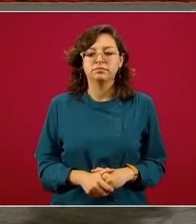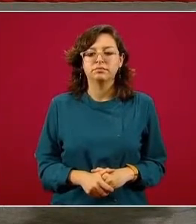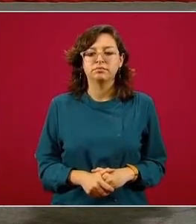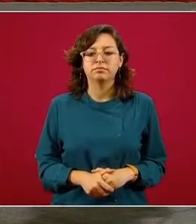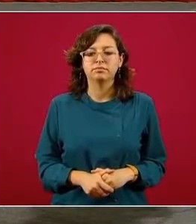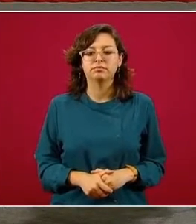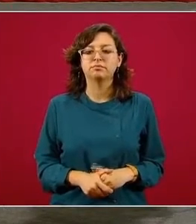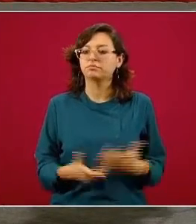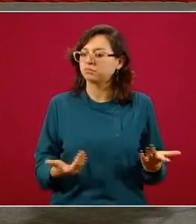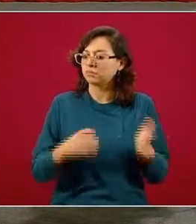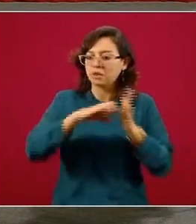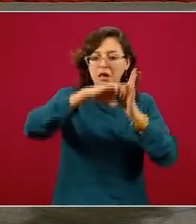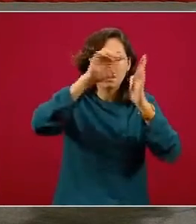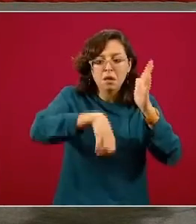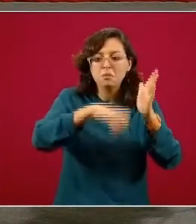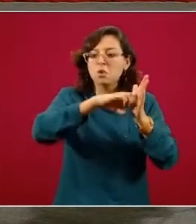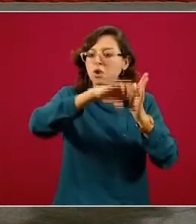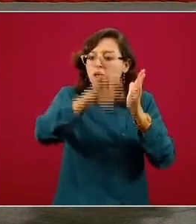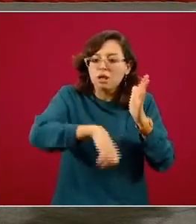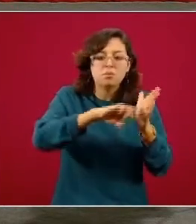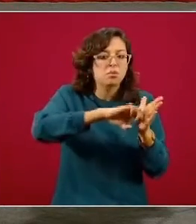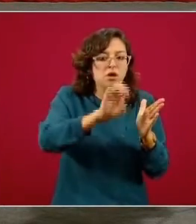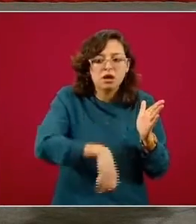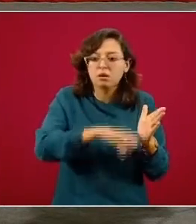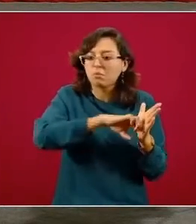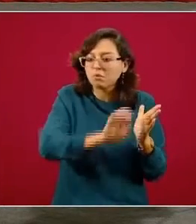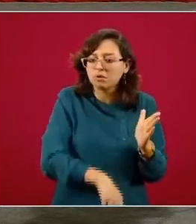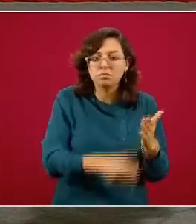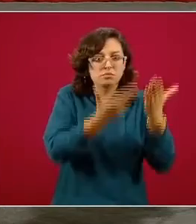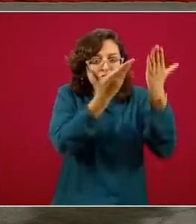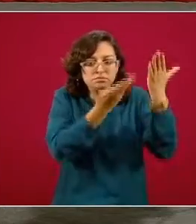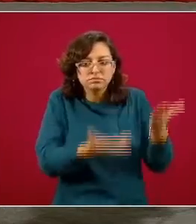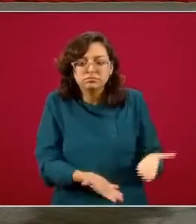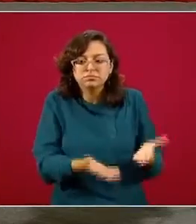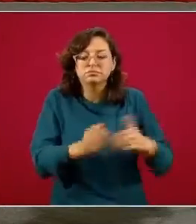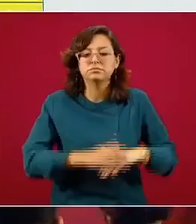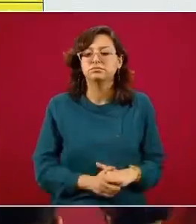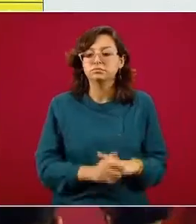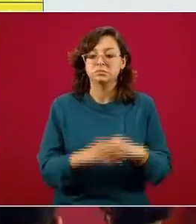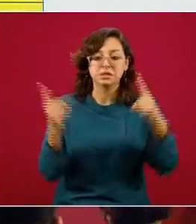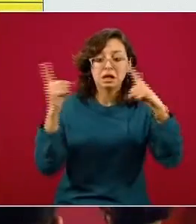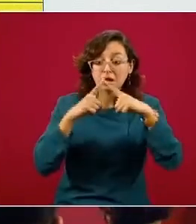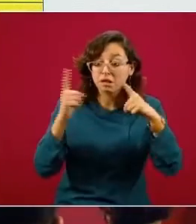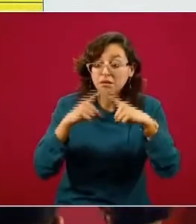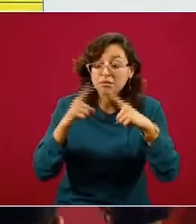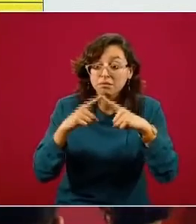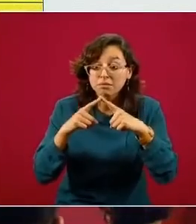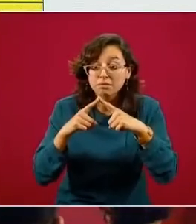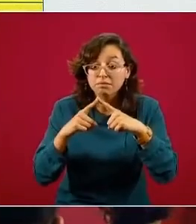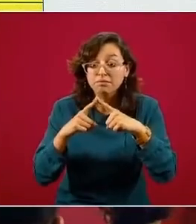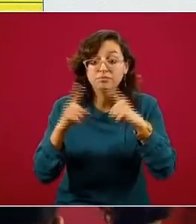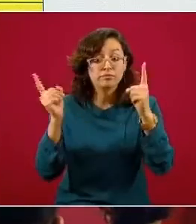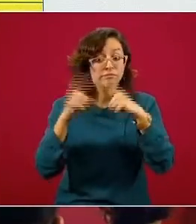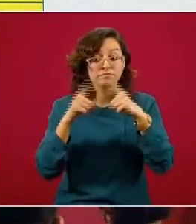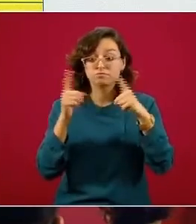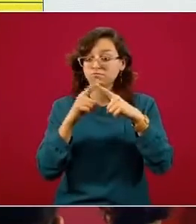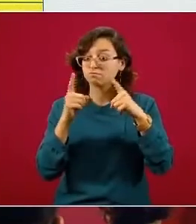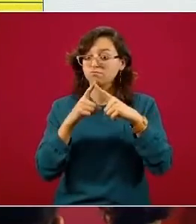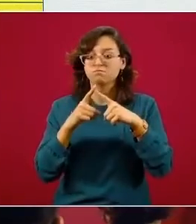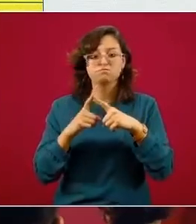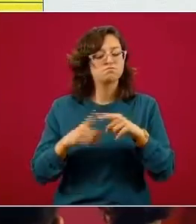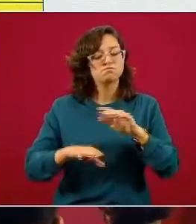ejemplos ahí dice ejemplos centros religiosos iglesias iglesias